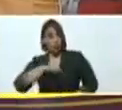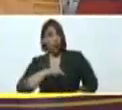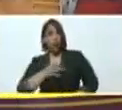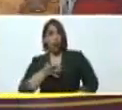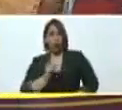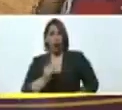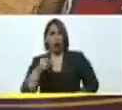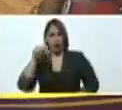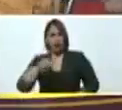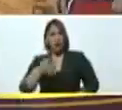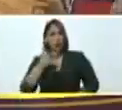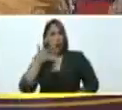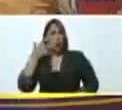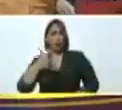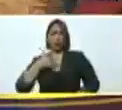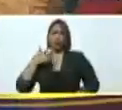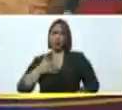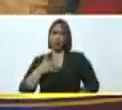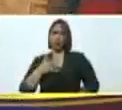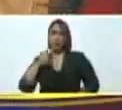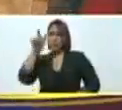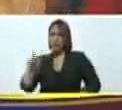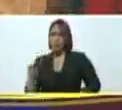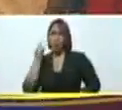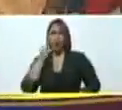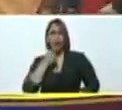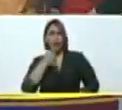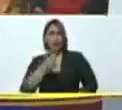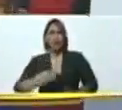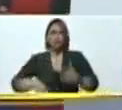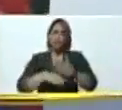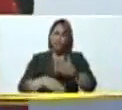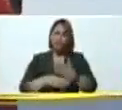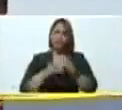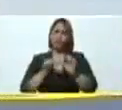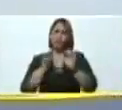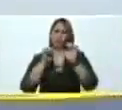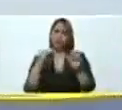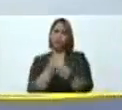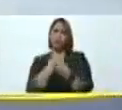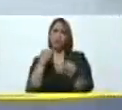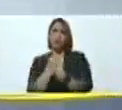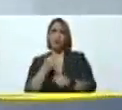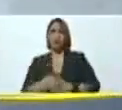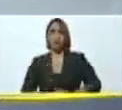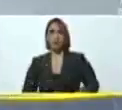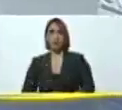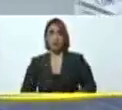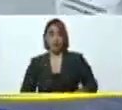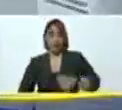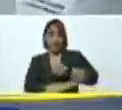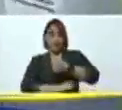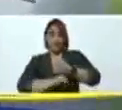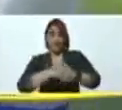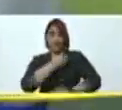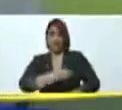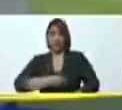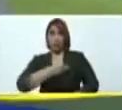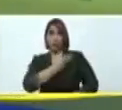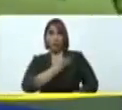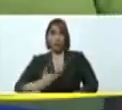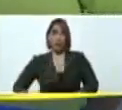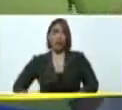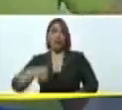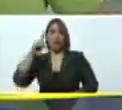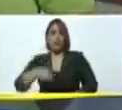aquí orgullosos de ella y le decimos que vamos a seguir trabajando. Esta base de emisión, presidente, también